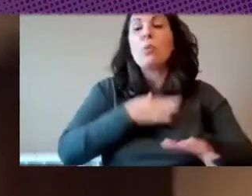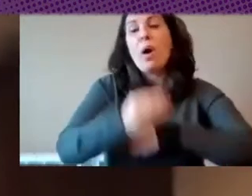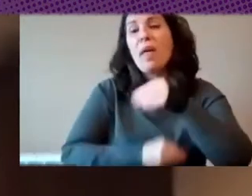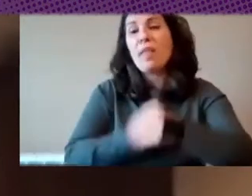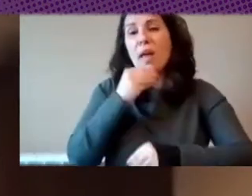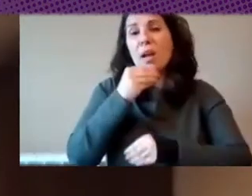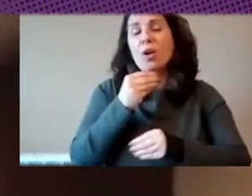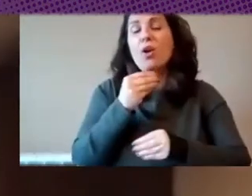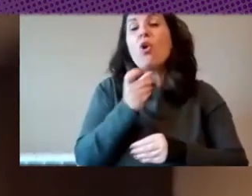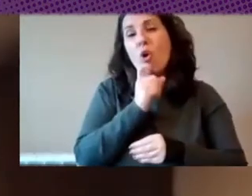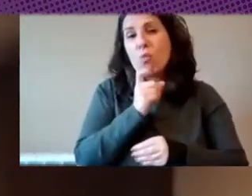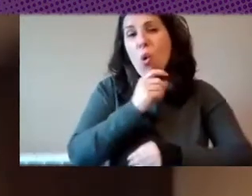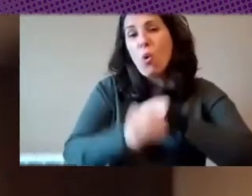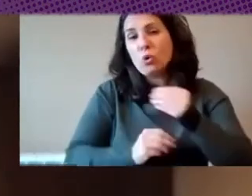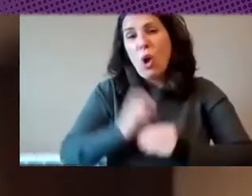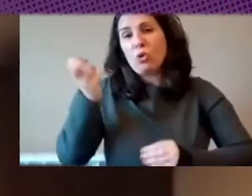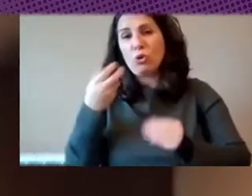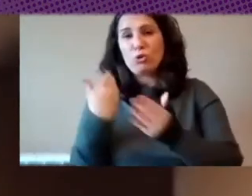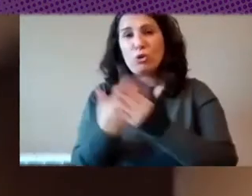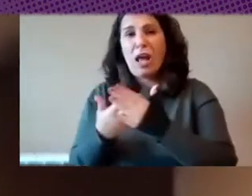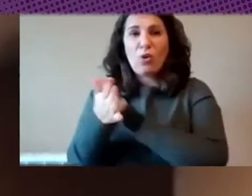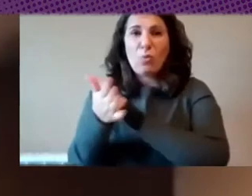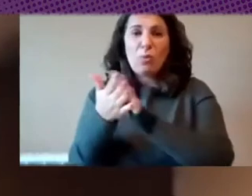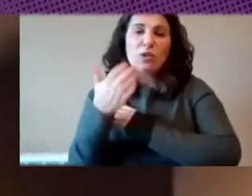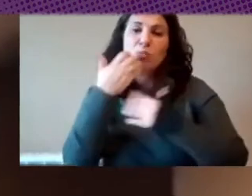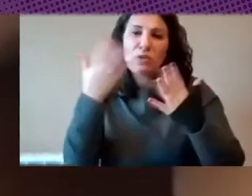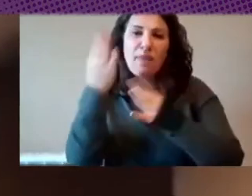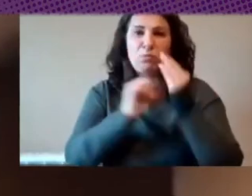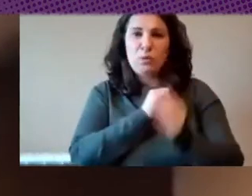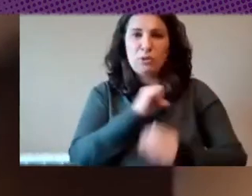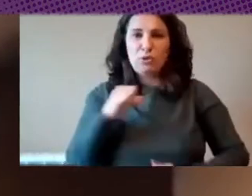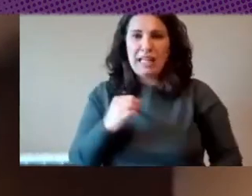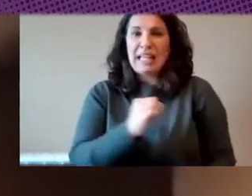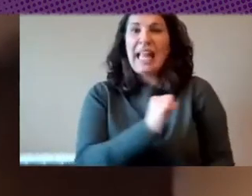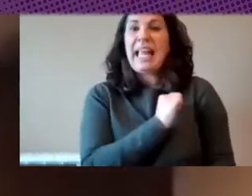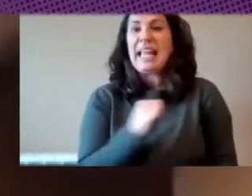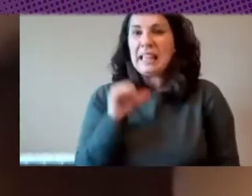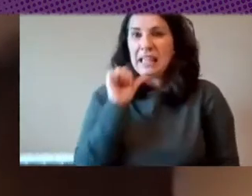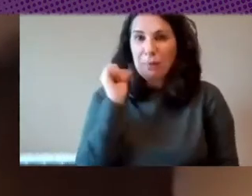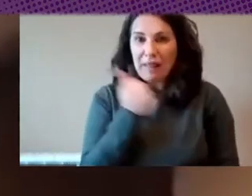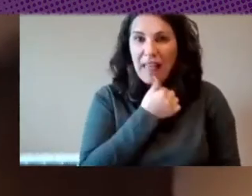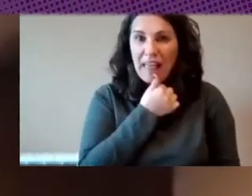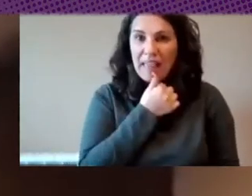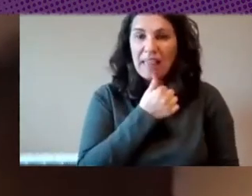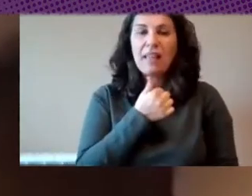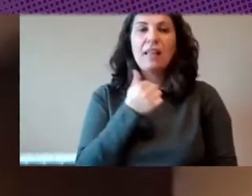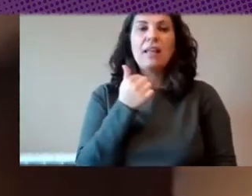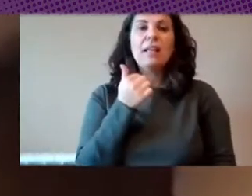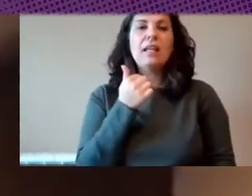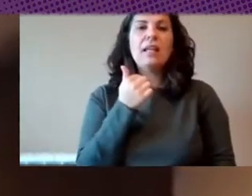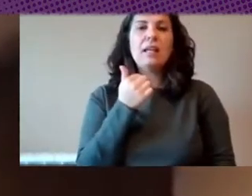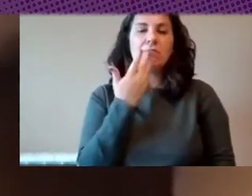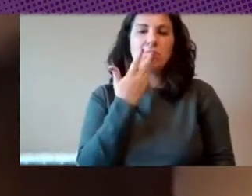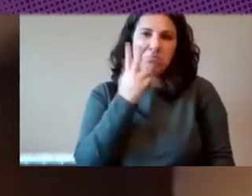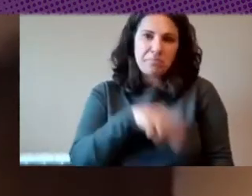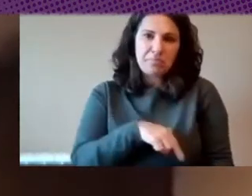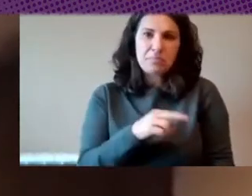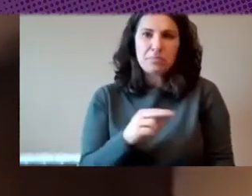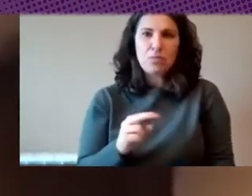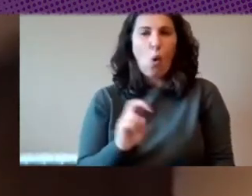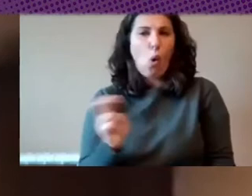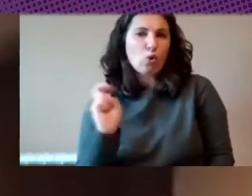argumentos como pues la intimidad los datos personales y otros de